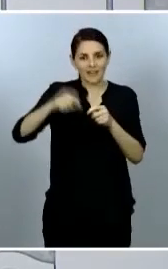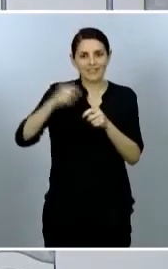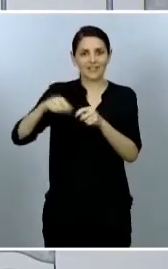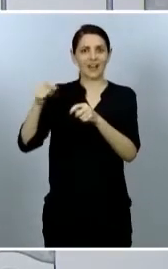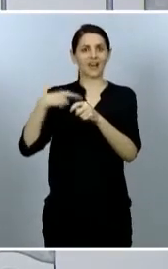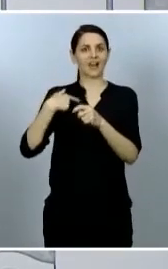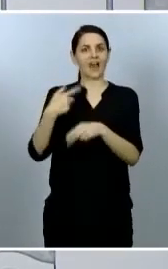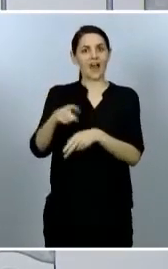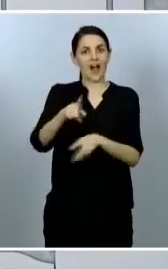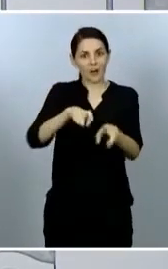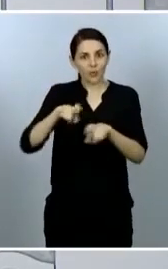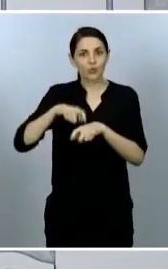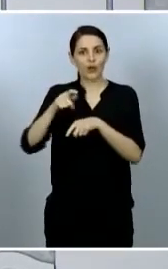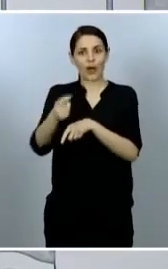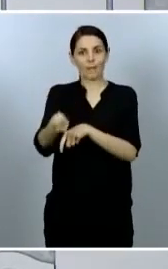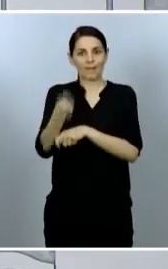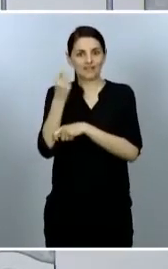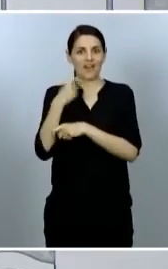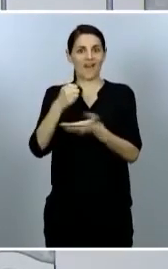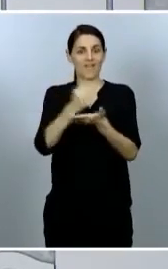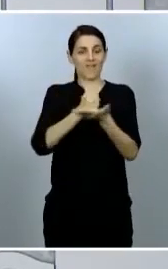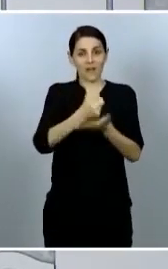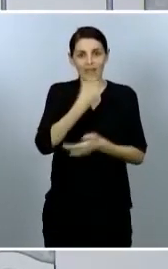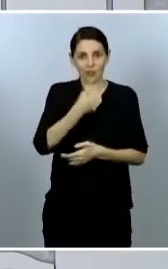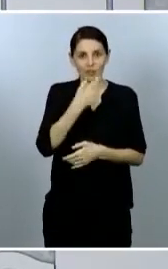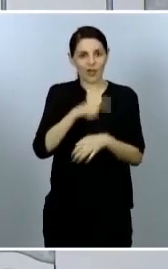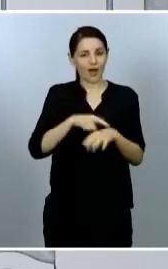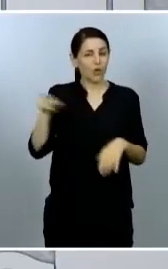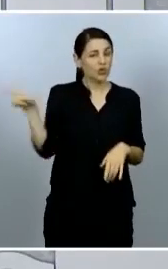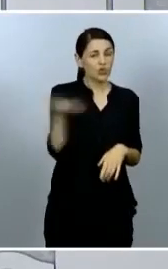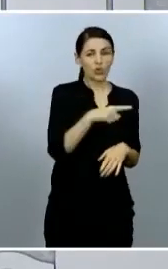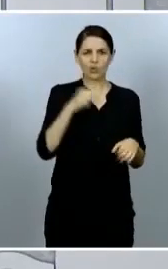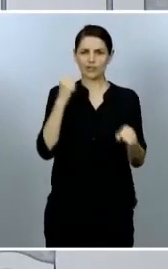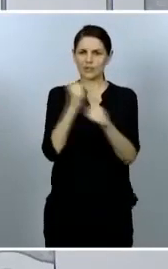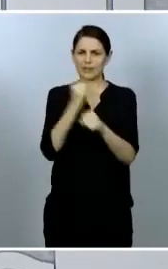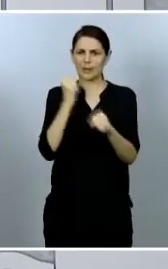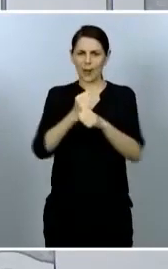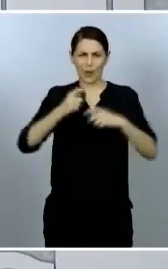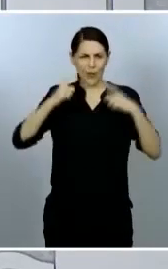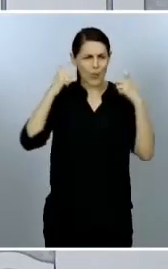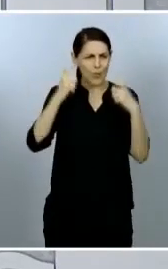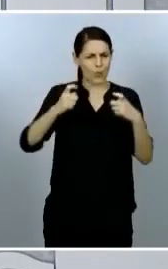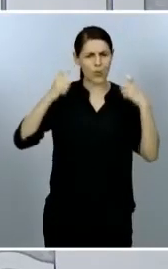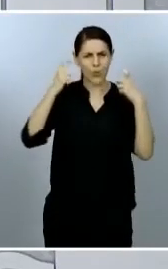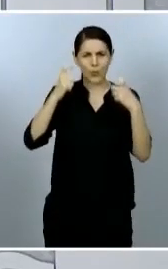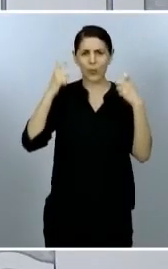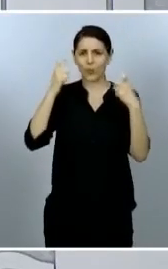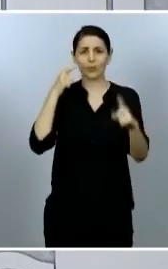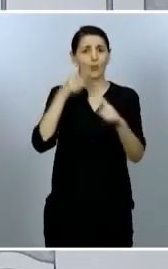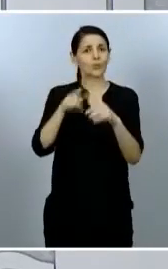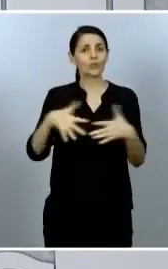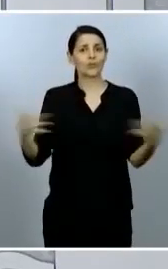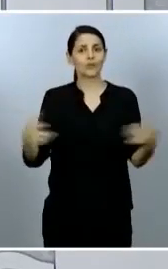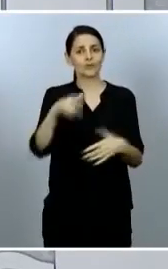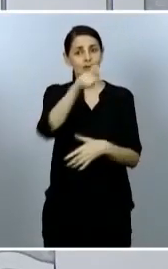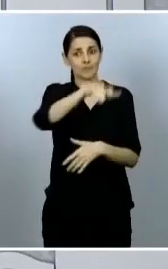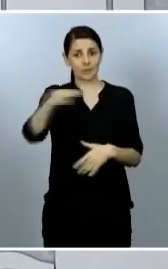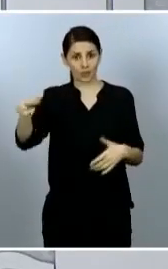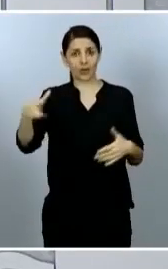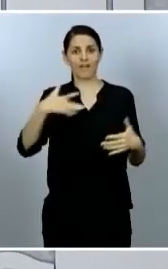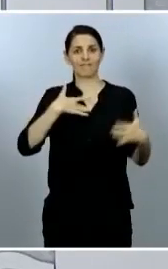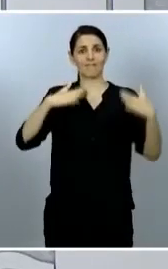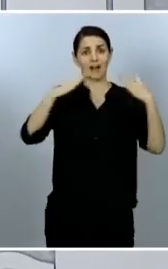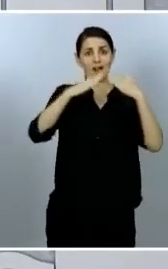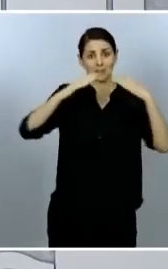ellas han trabajado sin descanso para que la mayoría del país pudiera permanecer en casa, cumpliendo con las recomendaciones